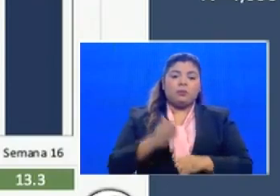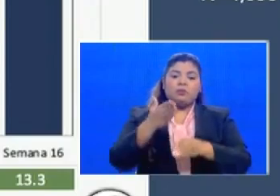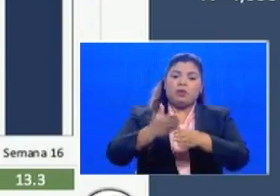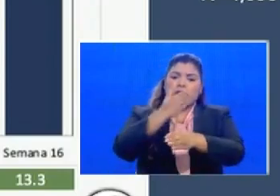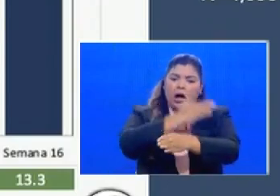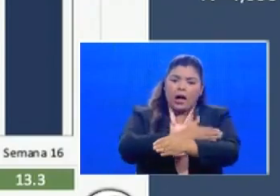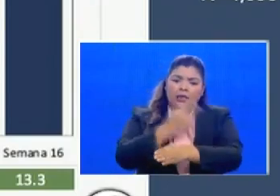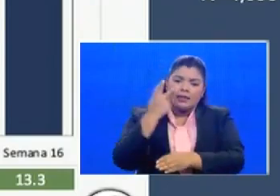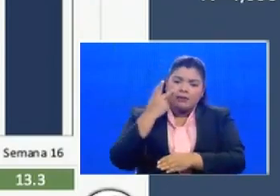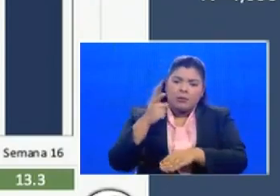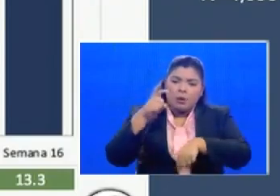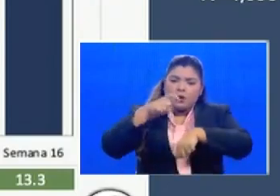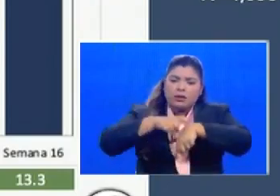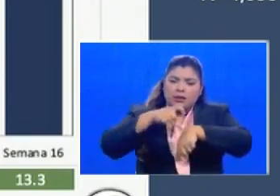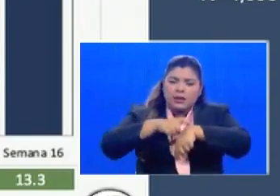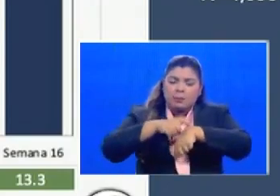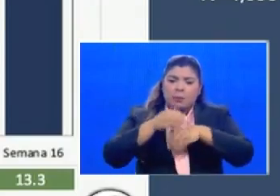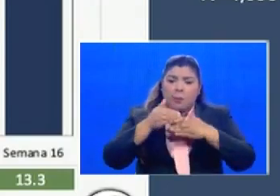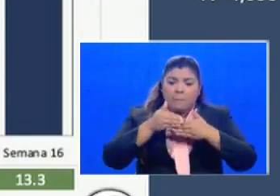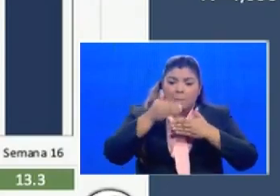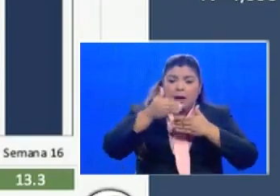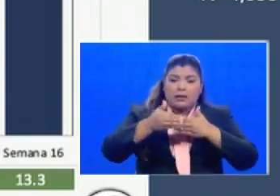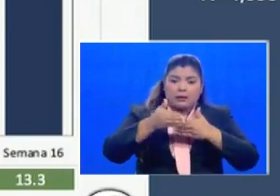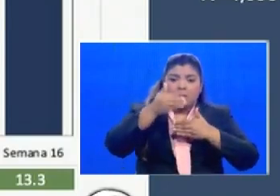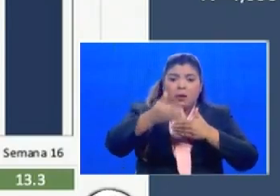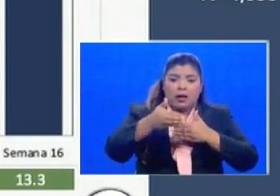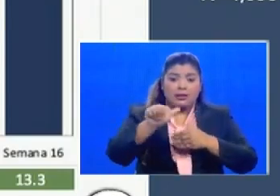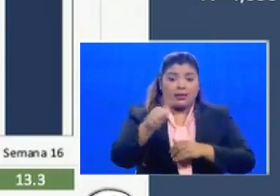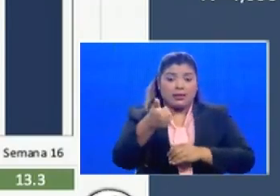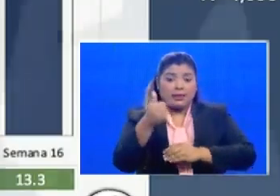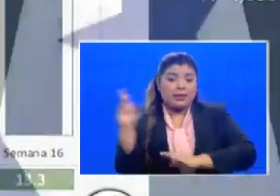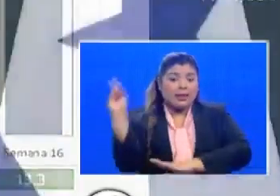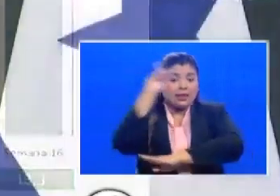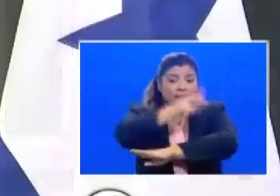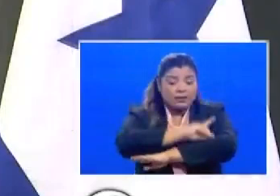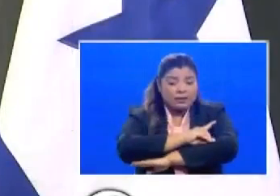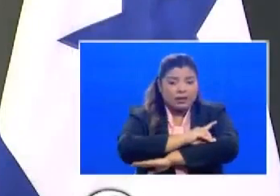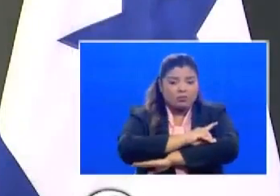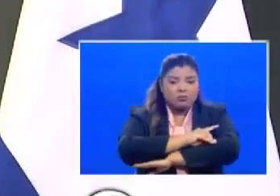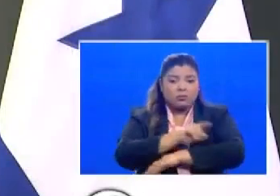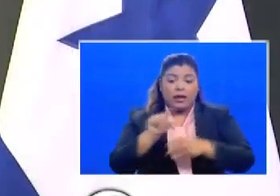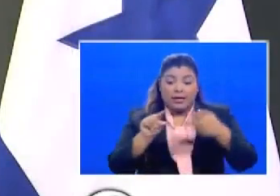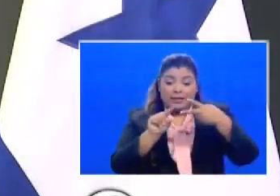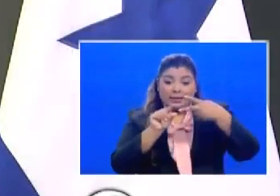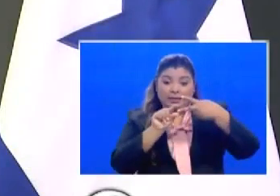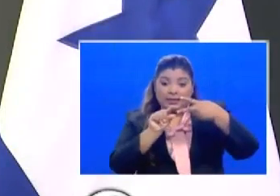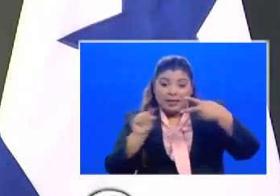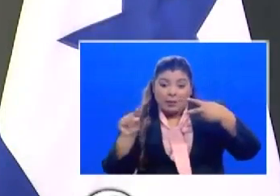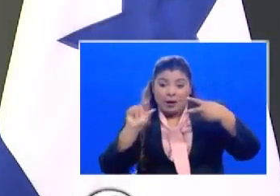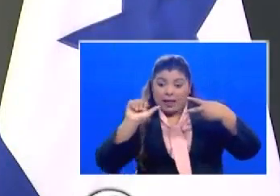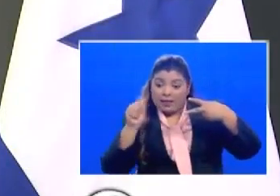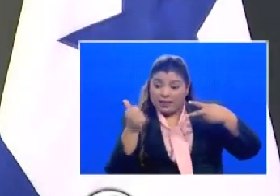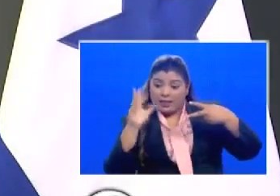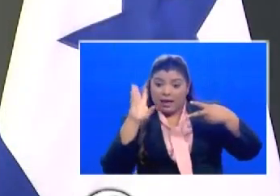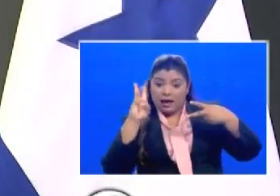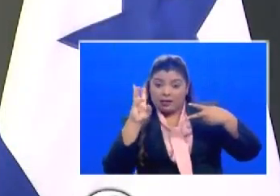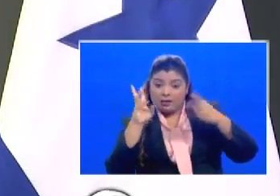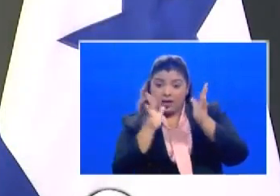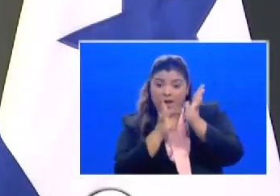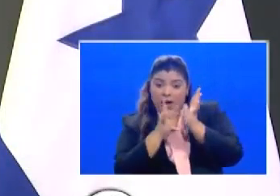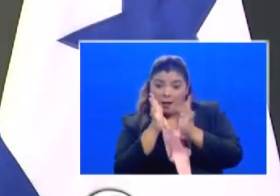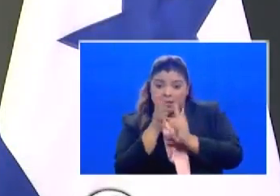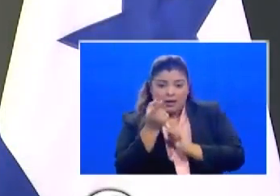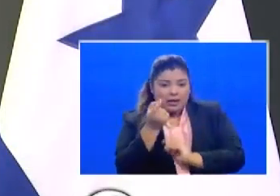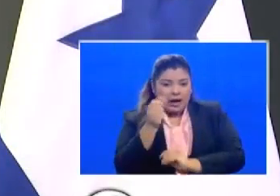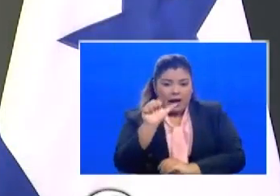tiempo de duplicación mayor a 10 días, es decir, que al final de la semana 16 estuvimos cercanos a los 13.3